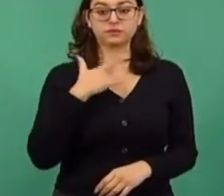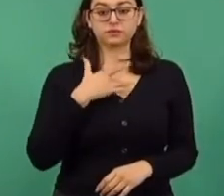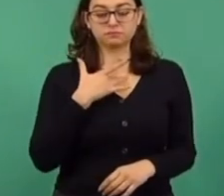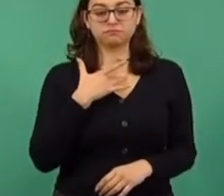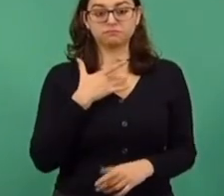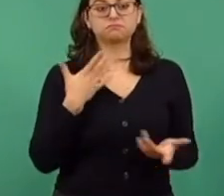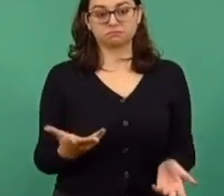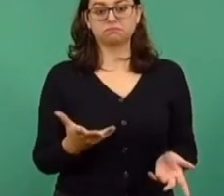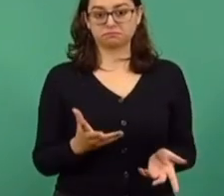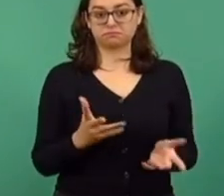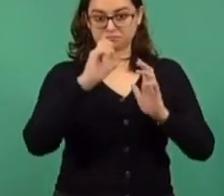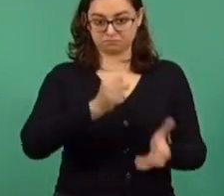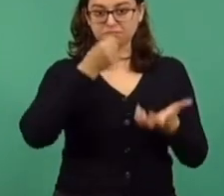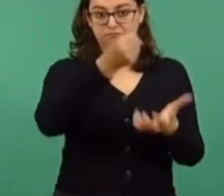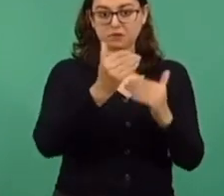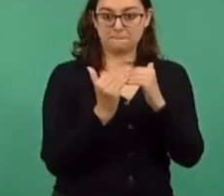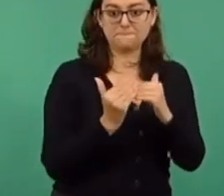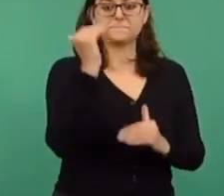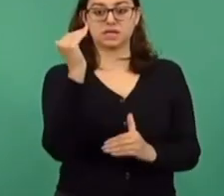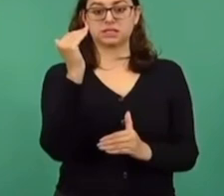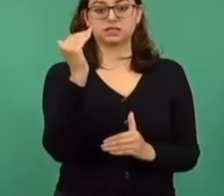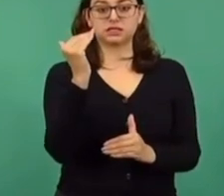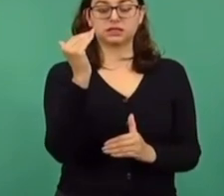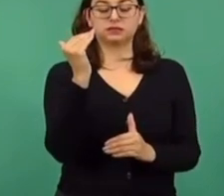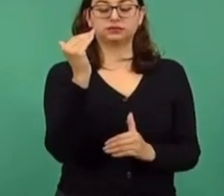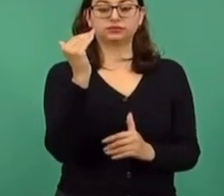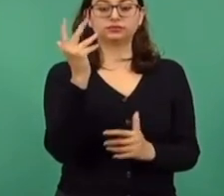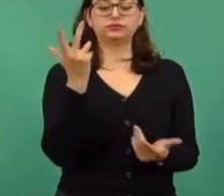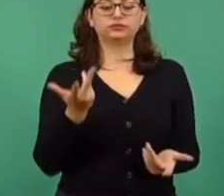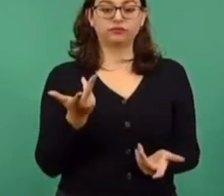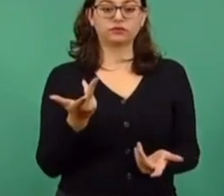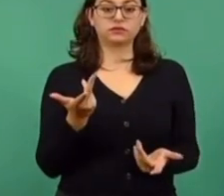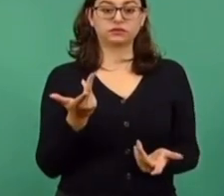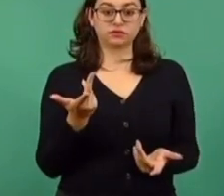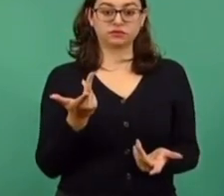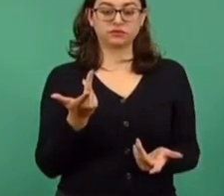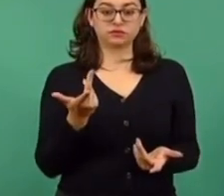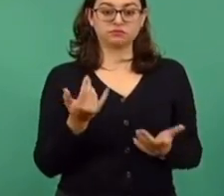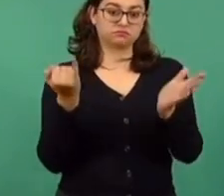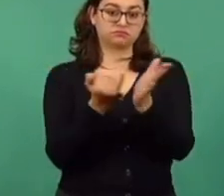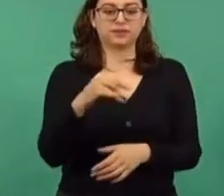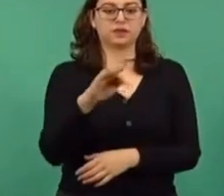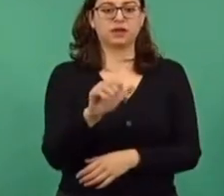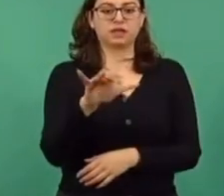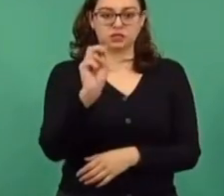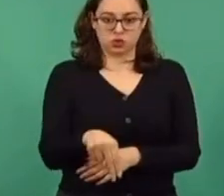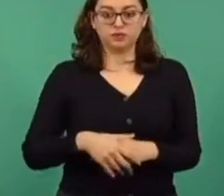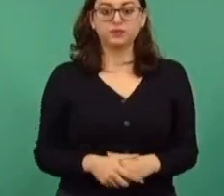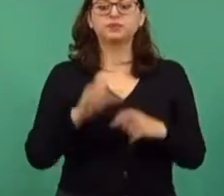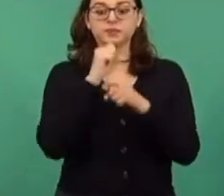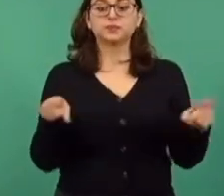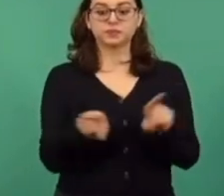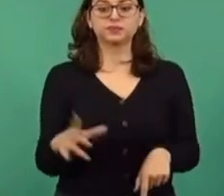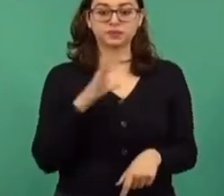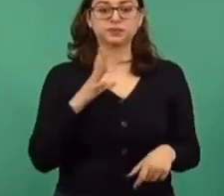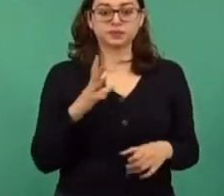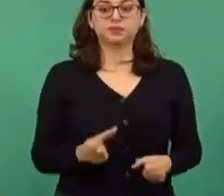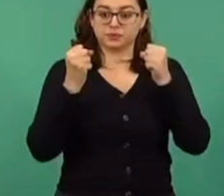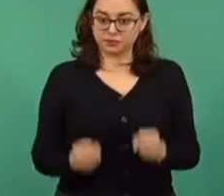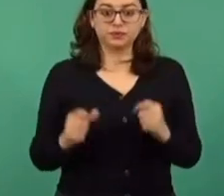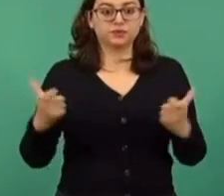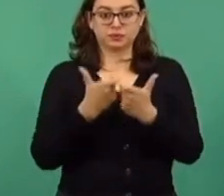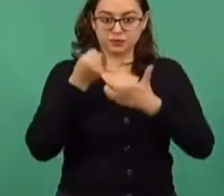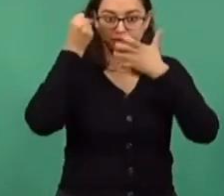aumentar el presupuesto mínimo, tomando en consideración la inflación. Tenemos también garantizados los